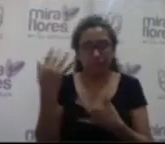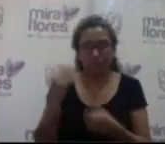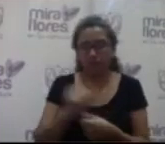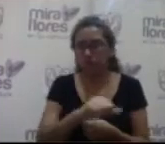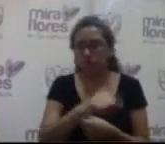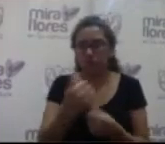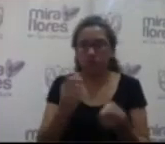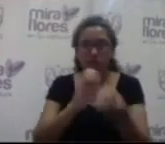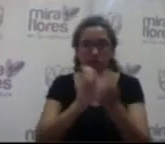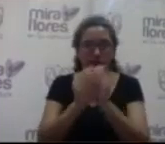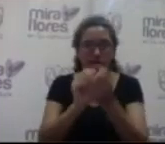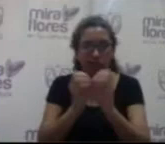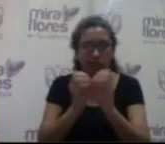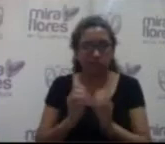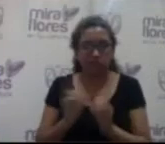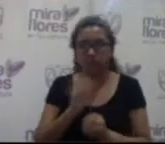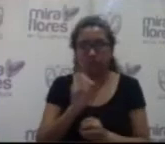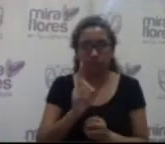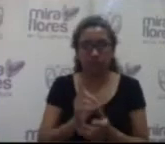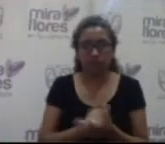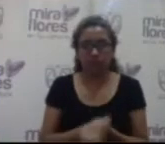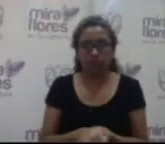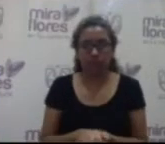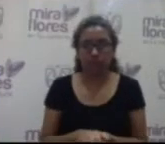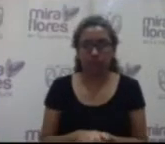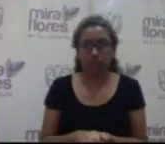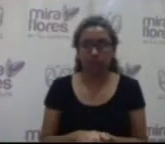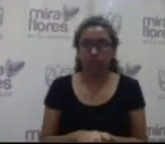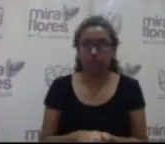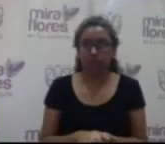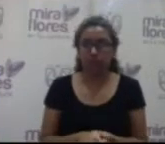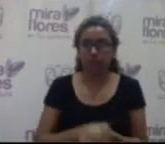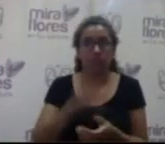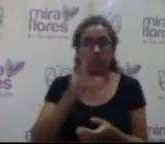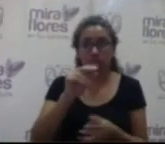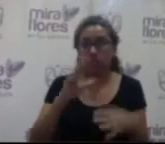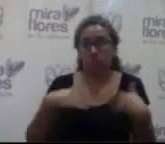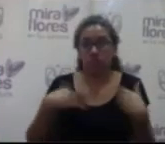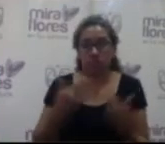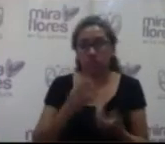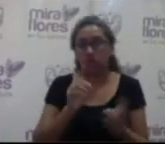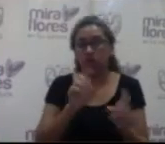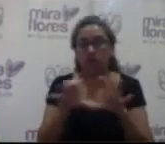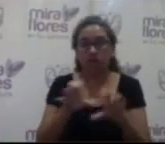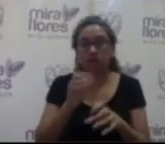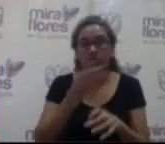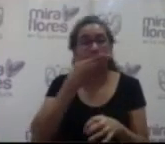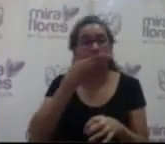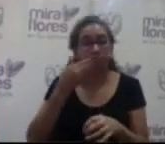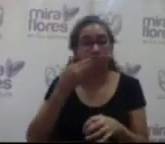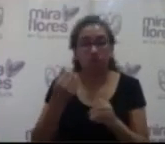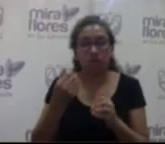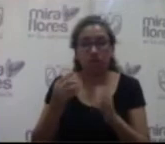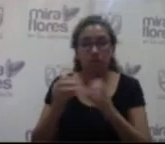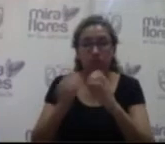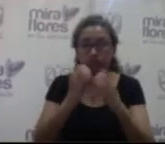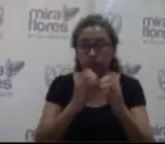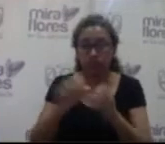toda una remodelación total entonces no era usual que se haga un mejoramiento básico de los parques